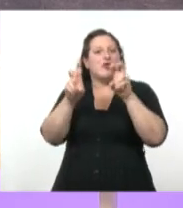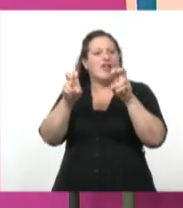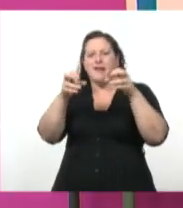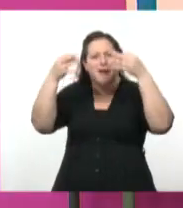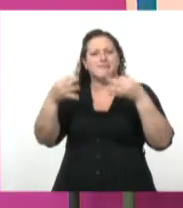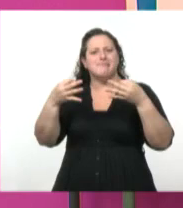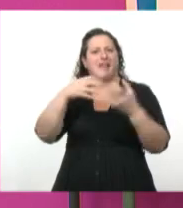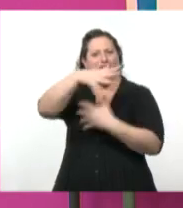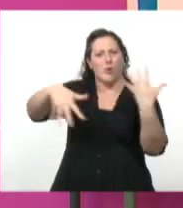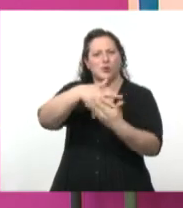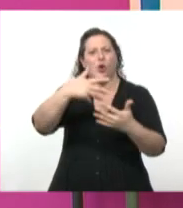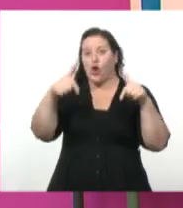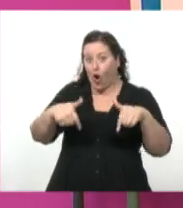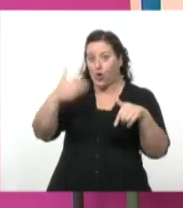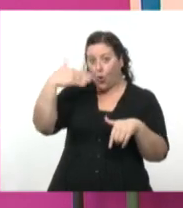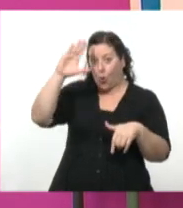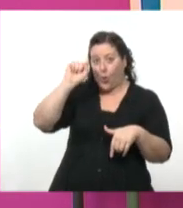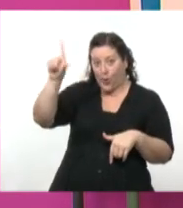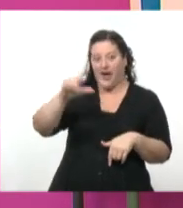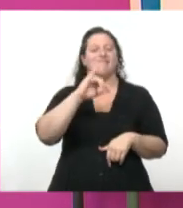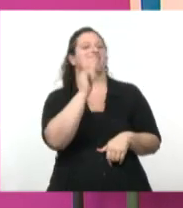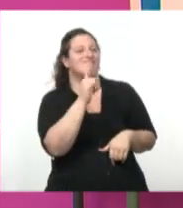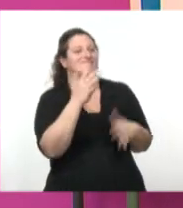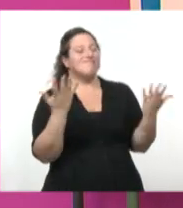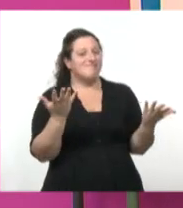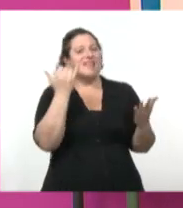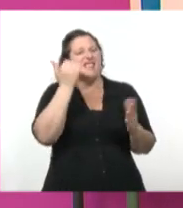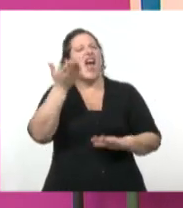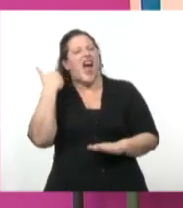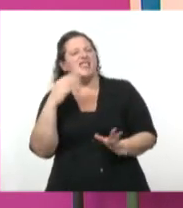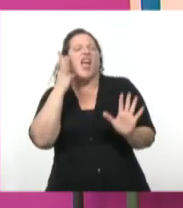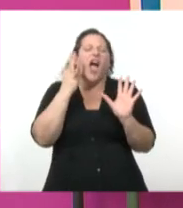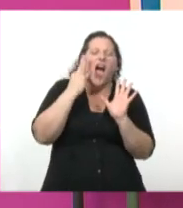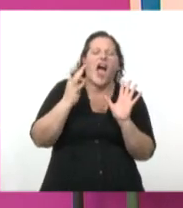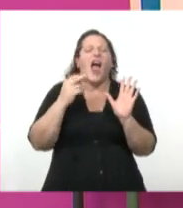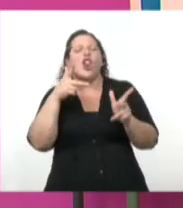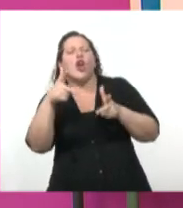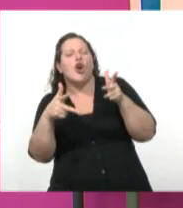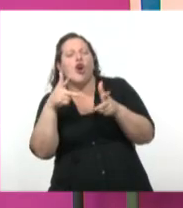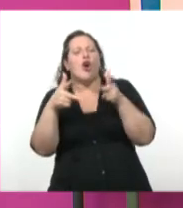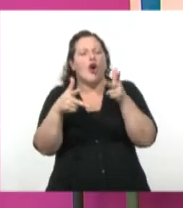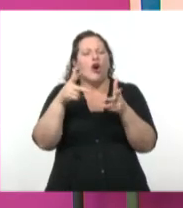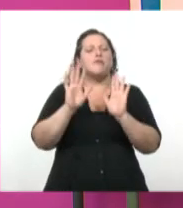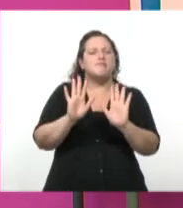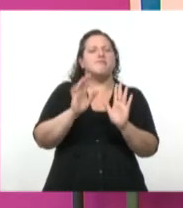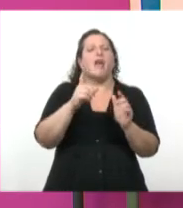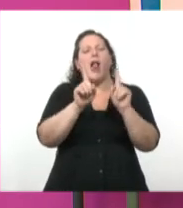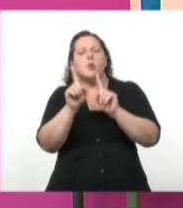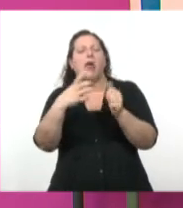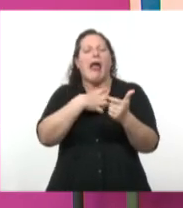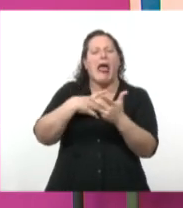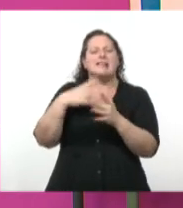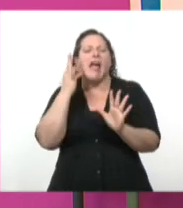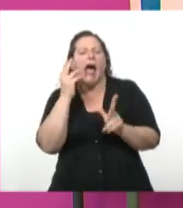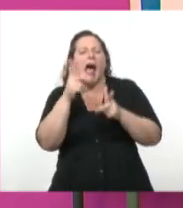Cubana. La Revolución Cubana que la estuvimos anticipando, la estuvimos mencionando hace ya un tiempo, ¿no? En distintas clases, hoy nos vamos a meter de